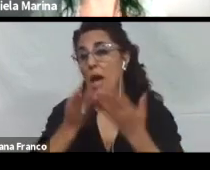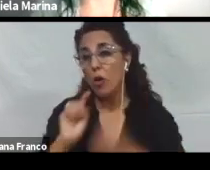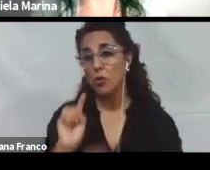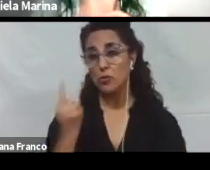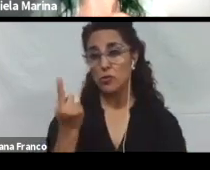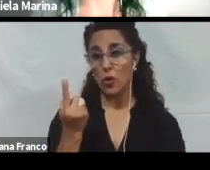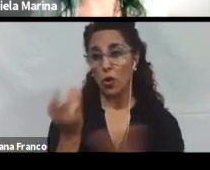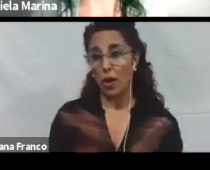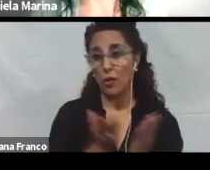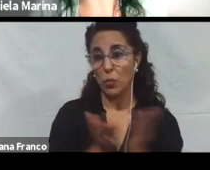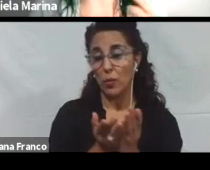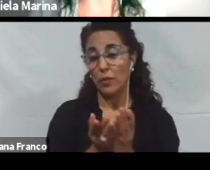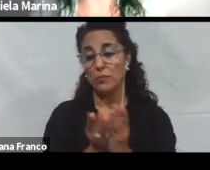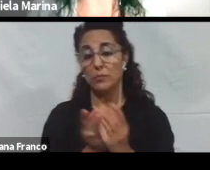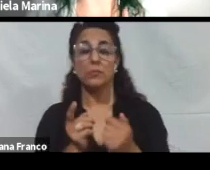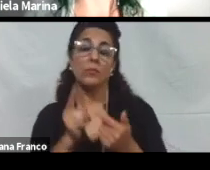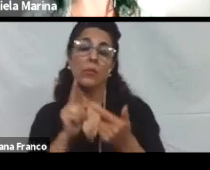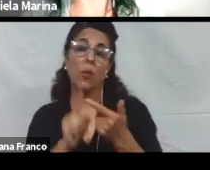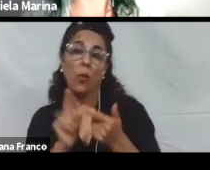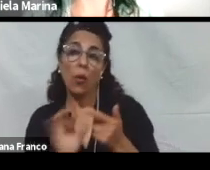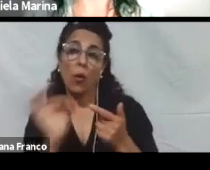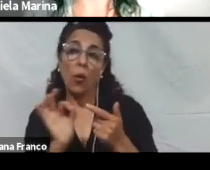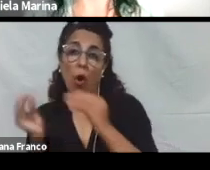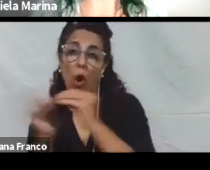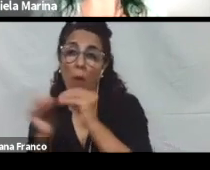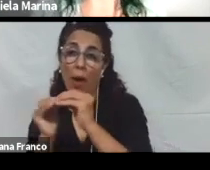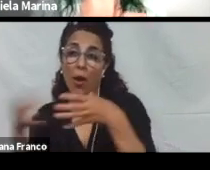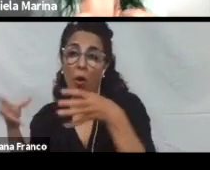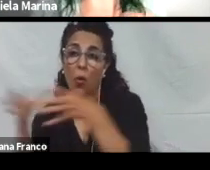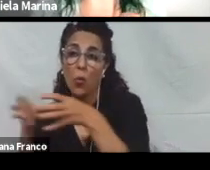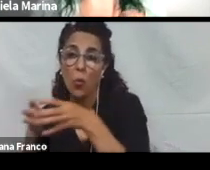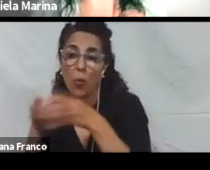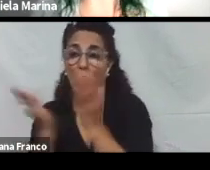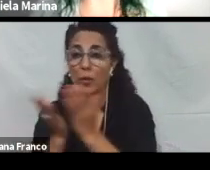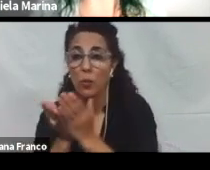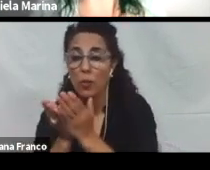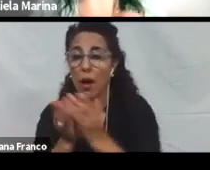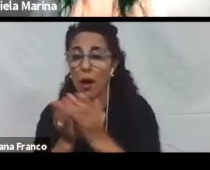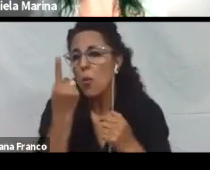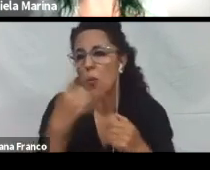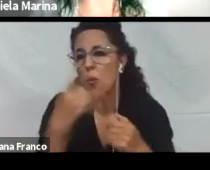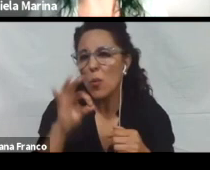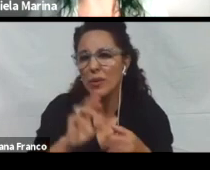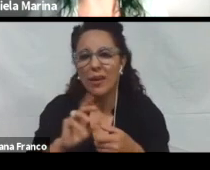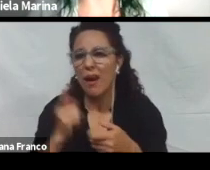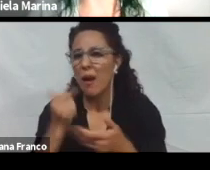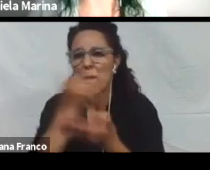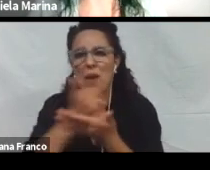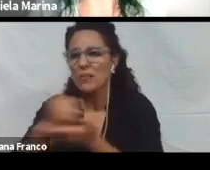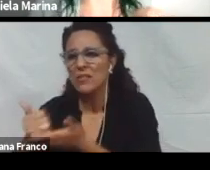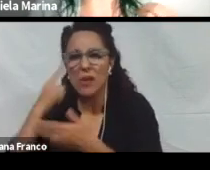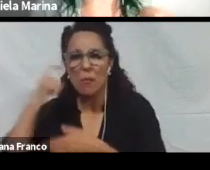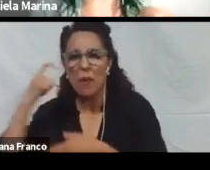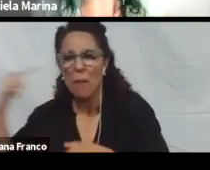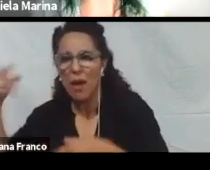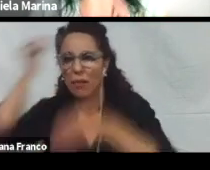aprender estudiando con sus compañeros. Es decir, no hay una única forma de participación en el aprendizaje